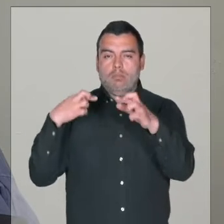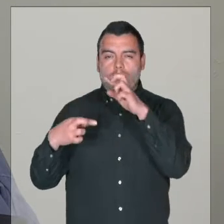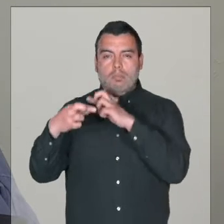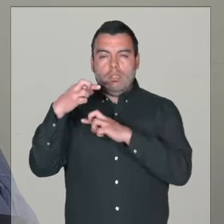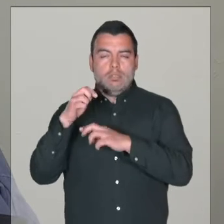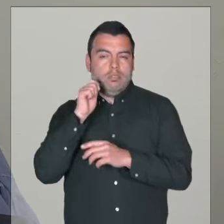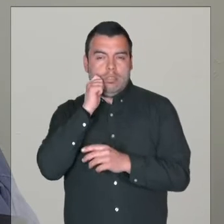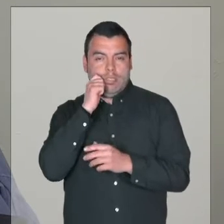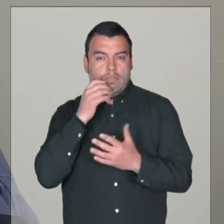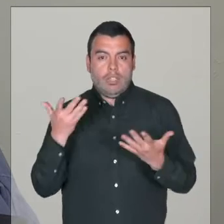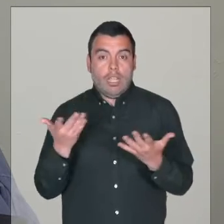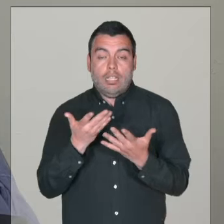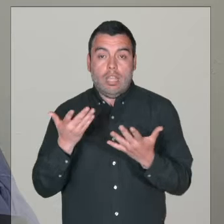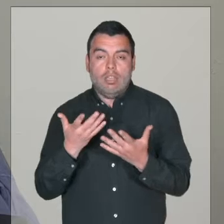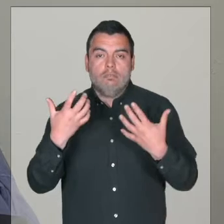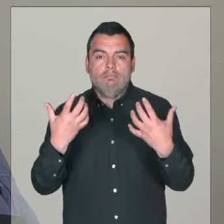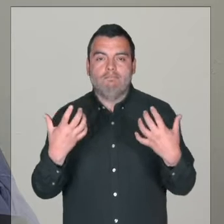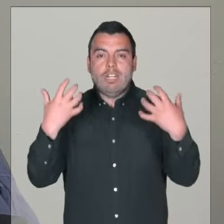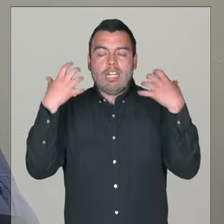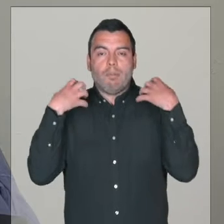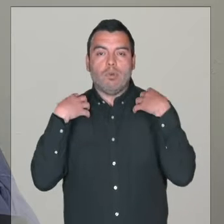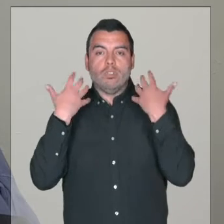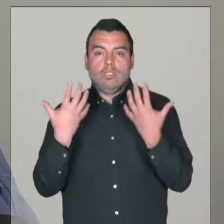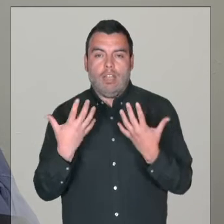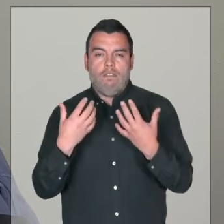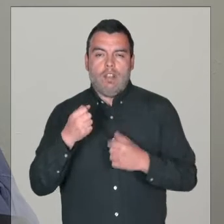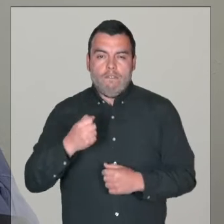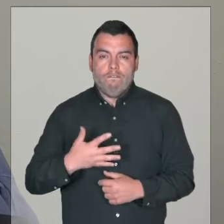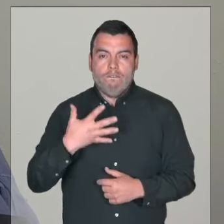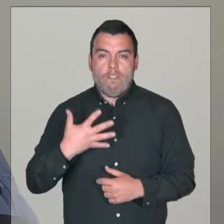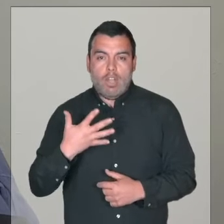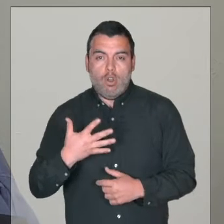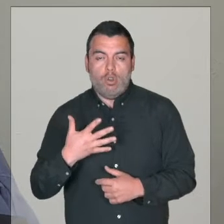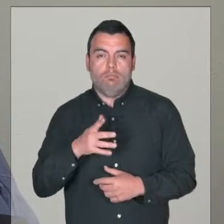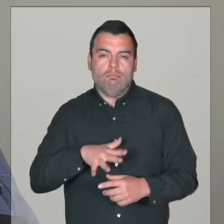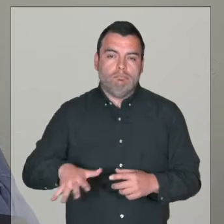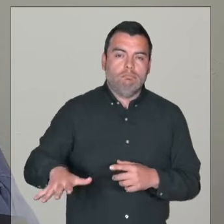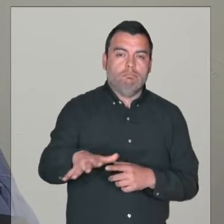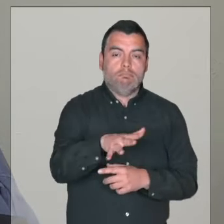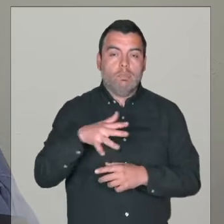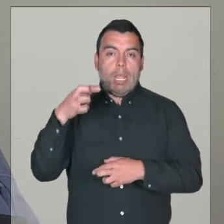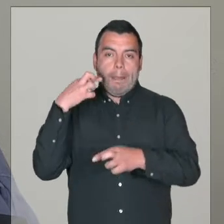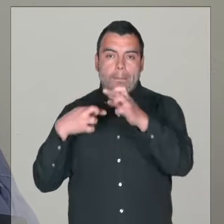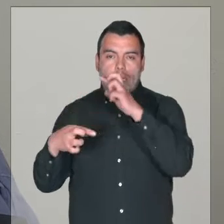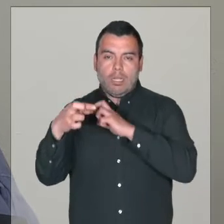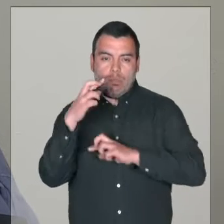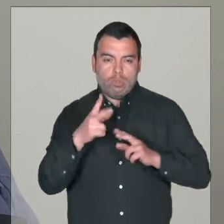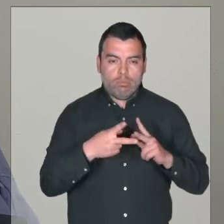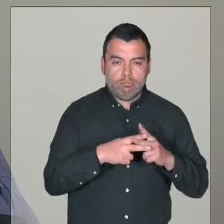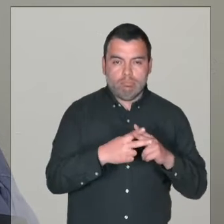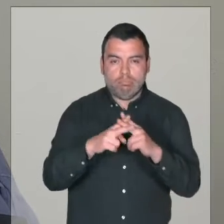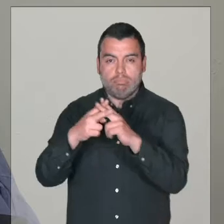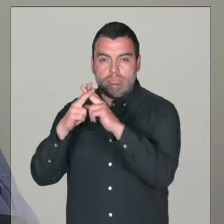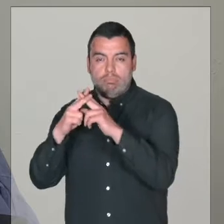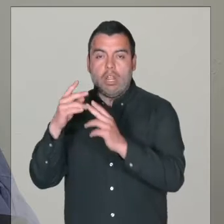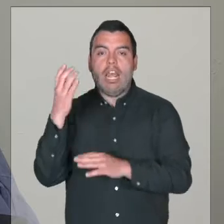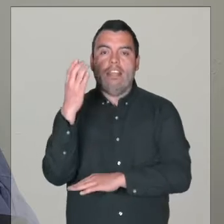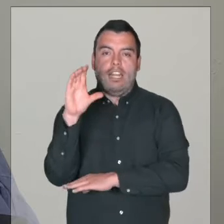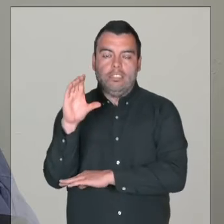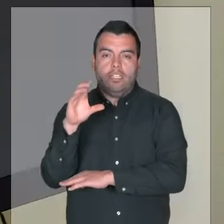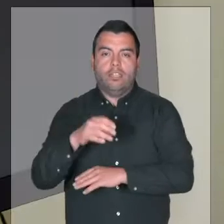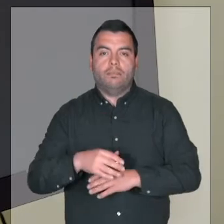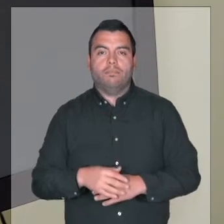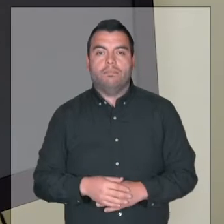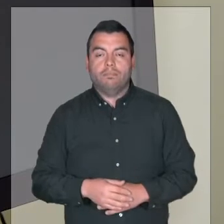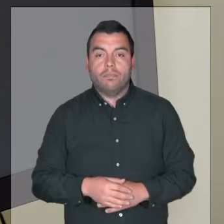definición está a cargo de la puesta en valor del patrimonio ambiental y el patrimonio arquitectónico del casco histórico de La